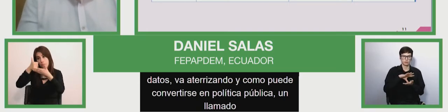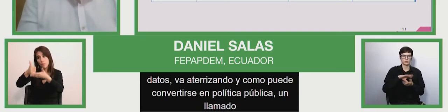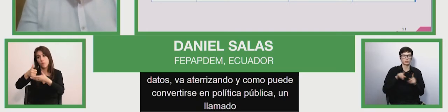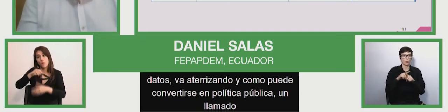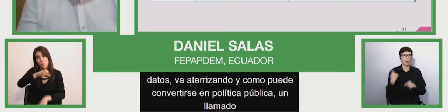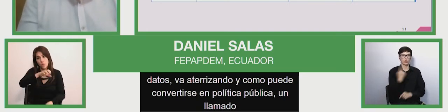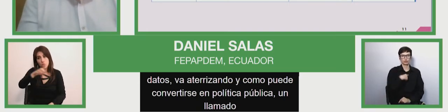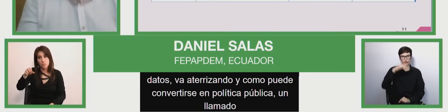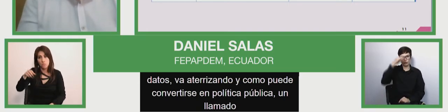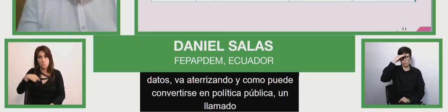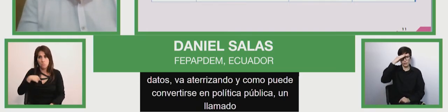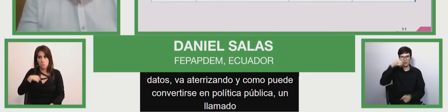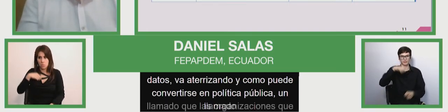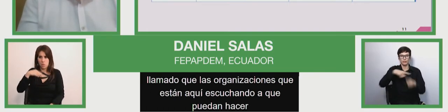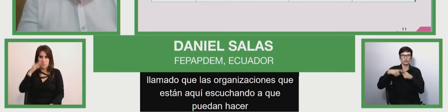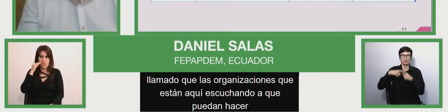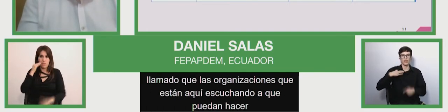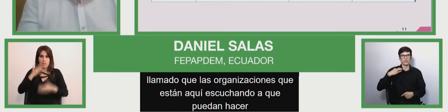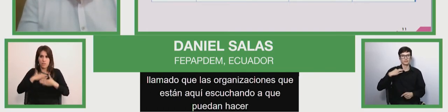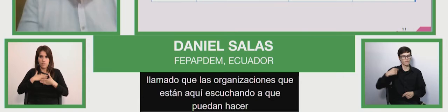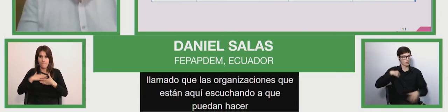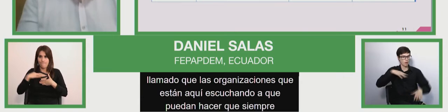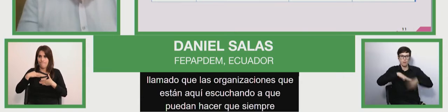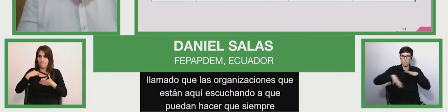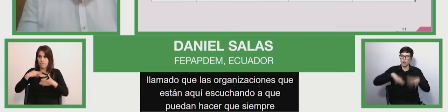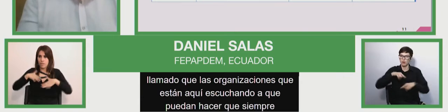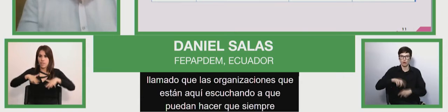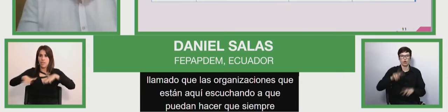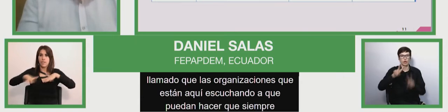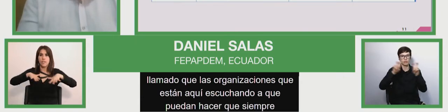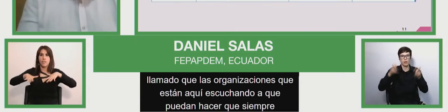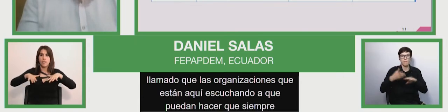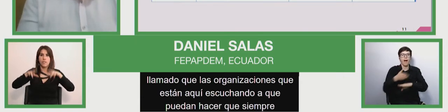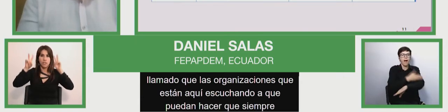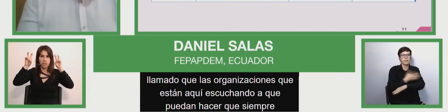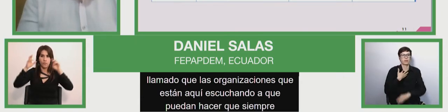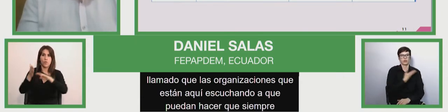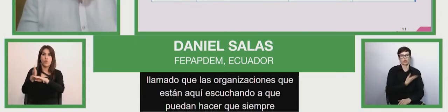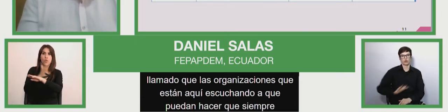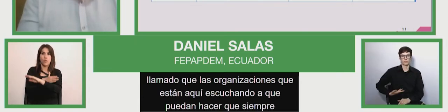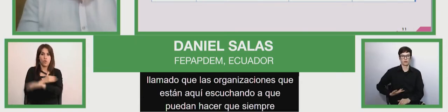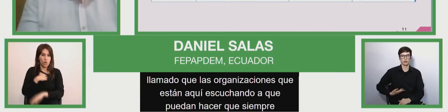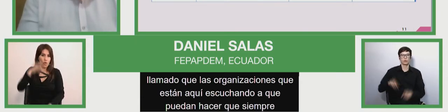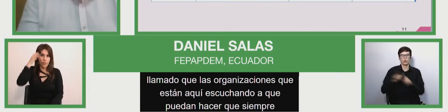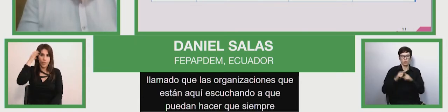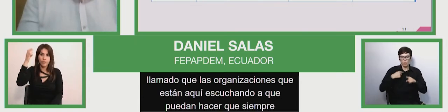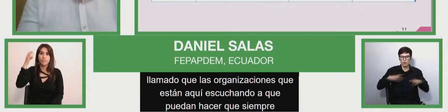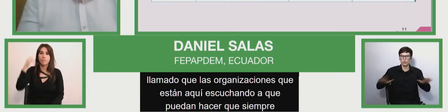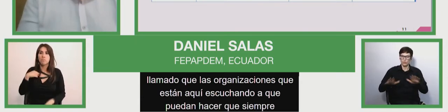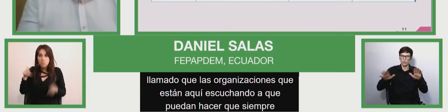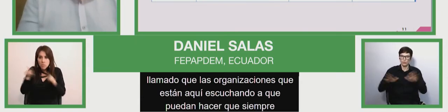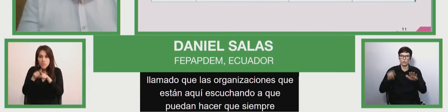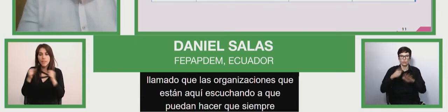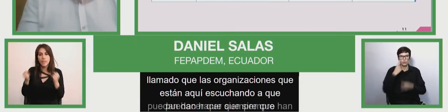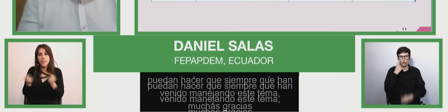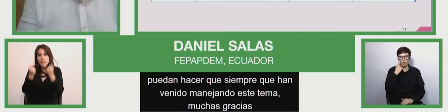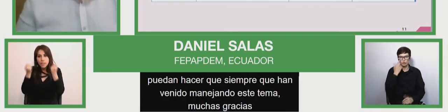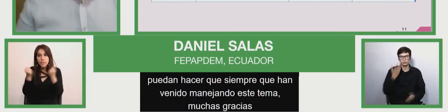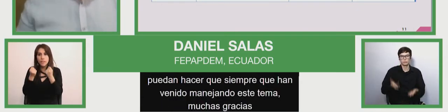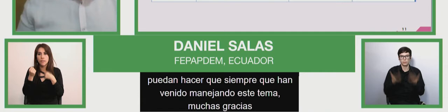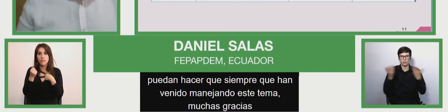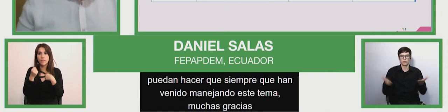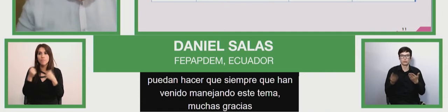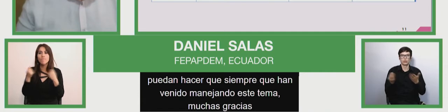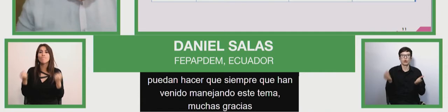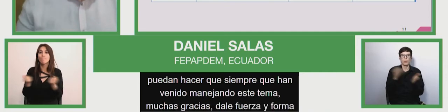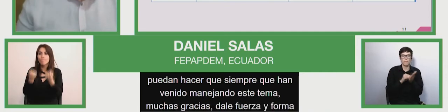nosotros la sociedad civil los que han venido manejando este tema muchísimo antes que los estados y de darle fuerza y forma a todo ese conocimiento y